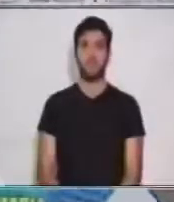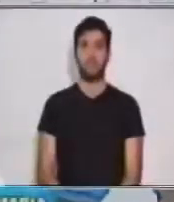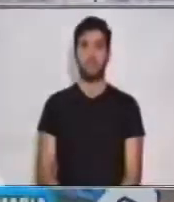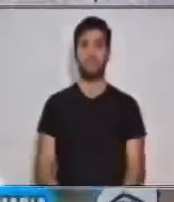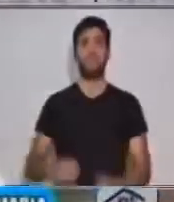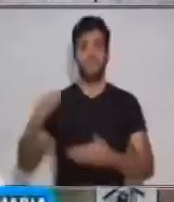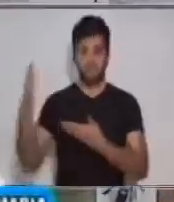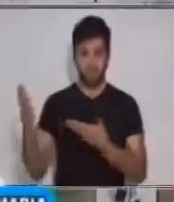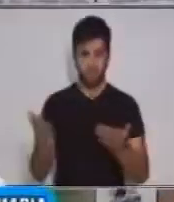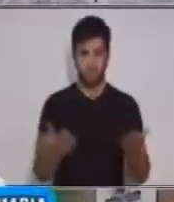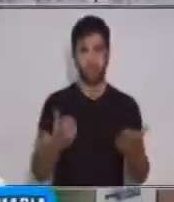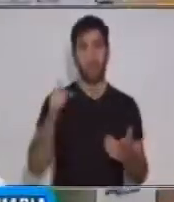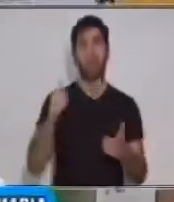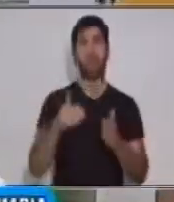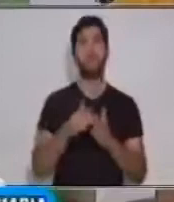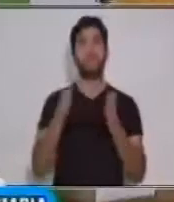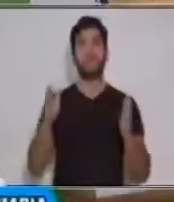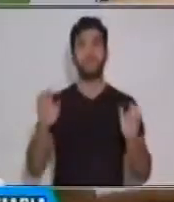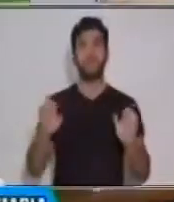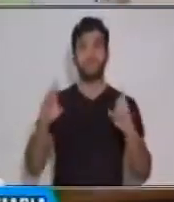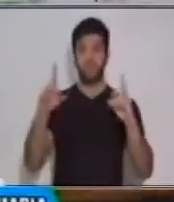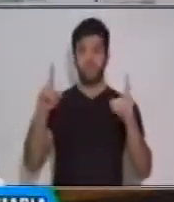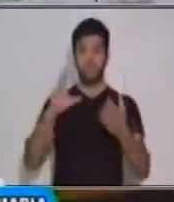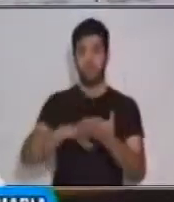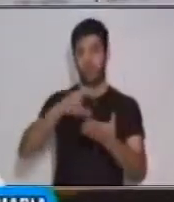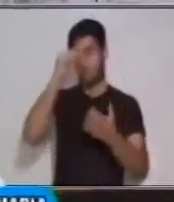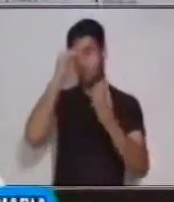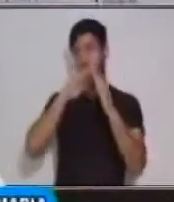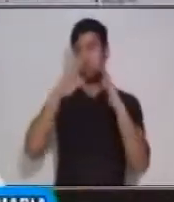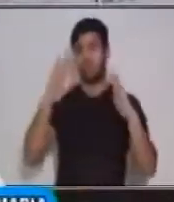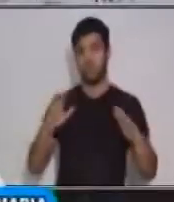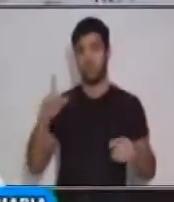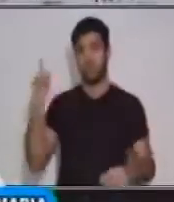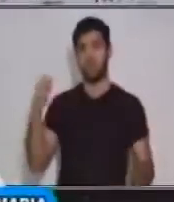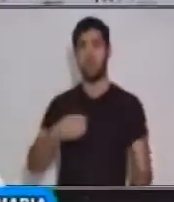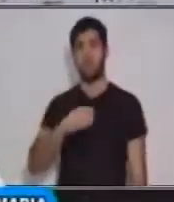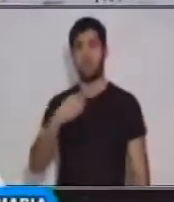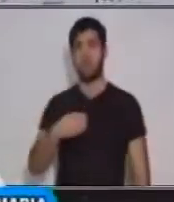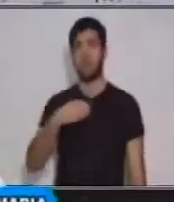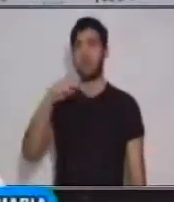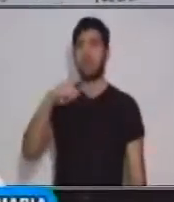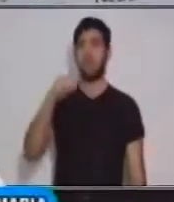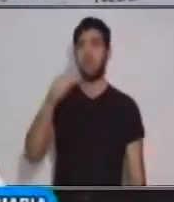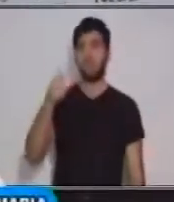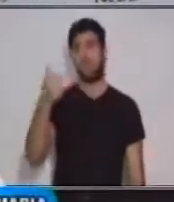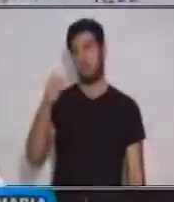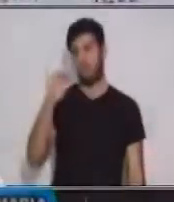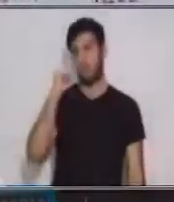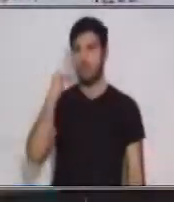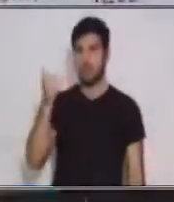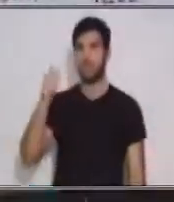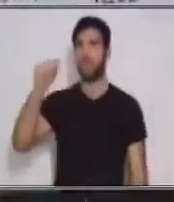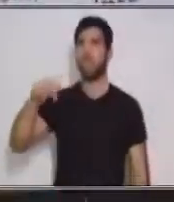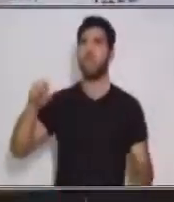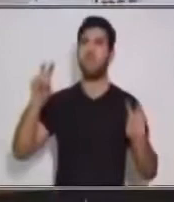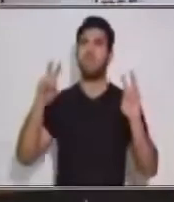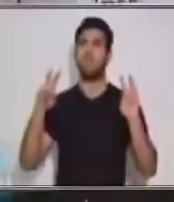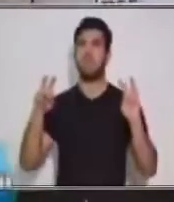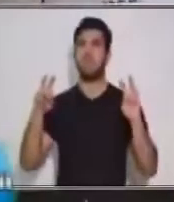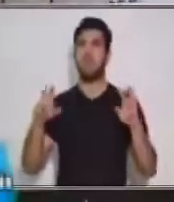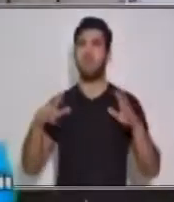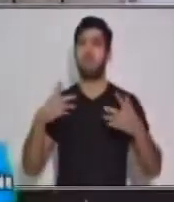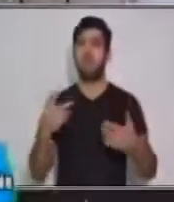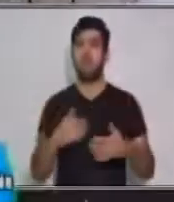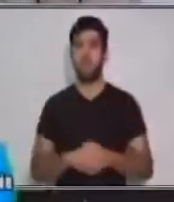Bienvenido a este espacio educativo Aprendo en Casa. Soy María Eugenia San José y en esta oportunidad desarrollaré el tema